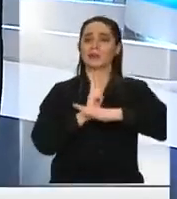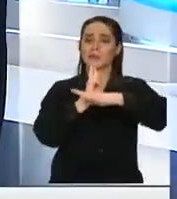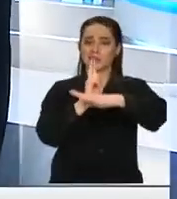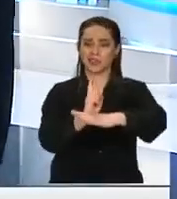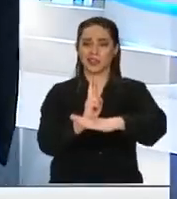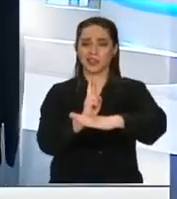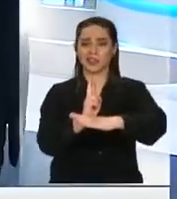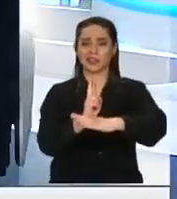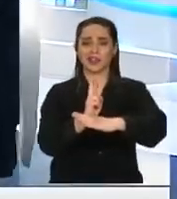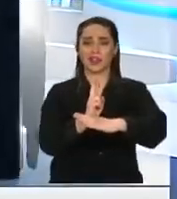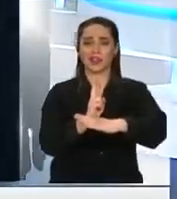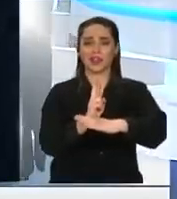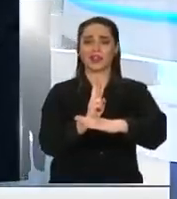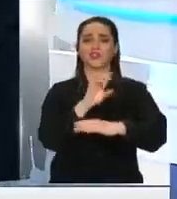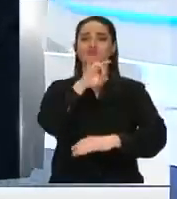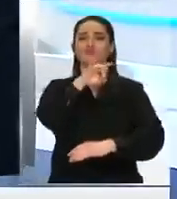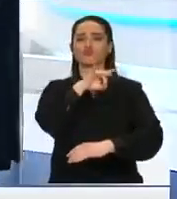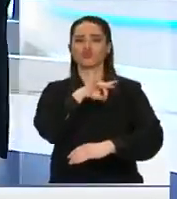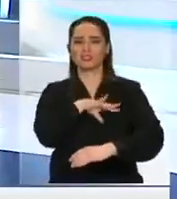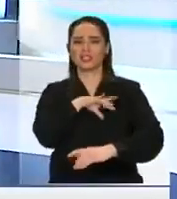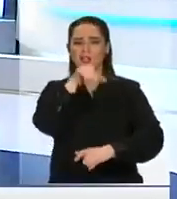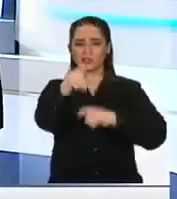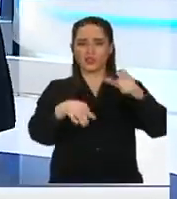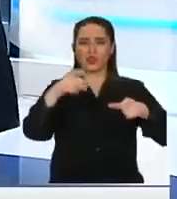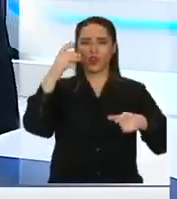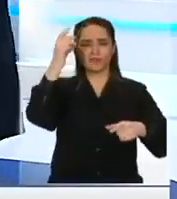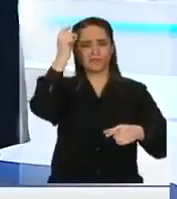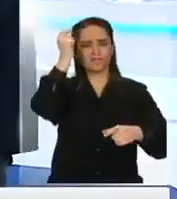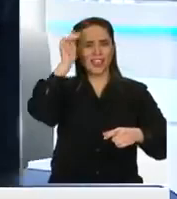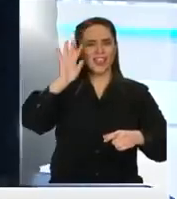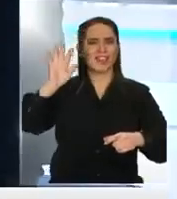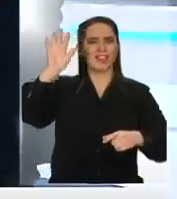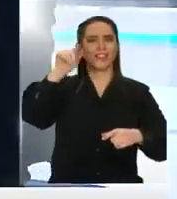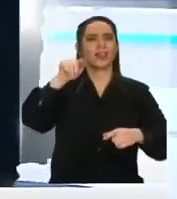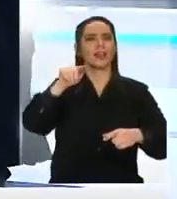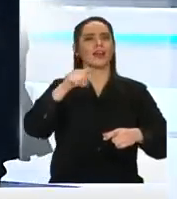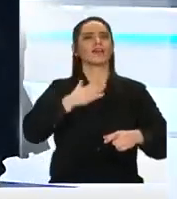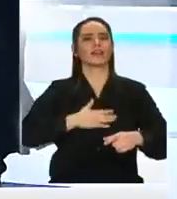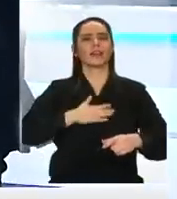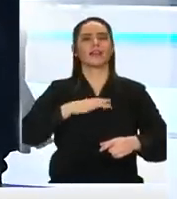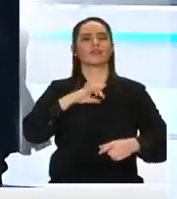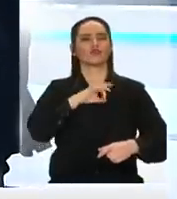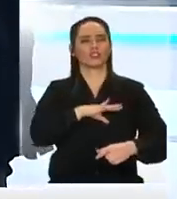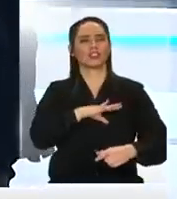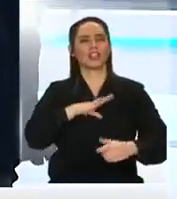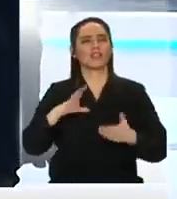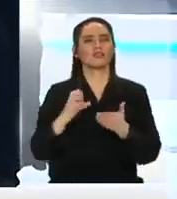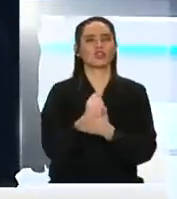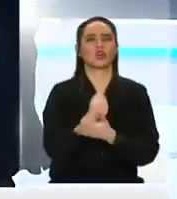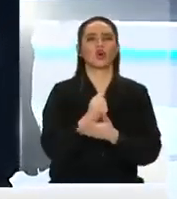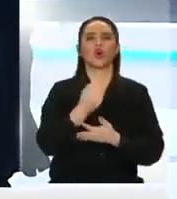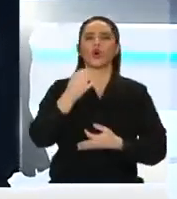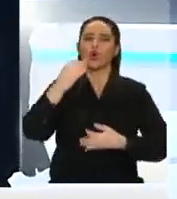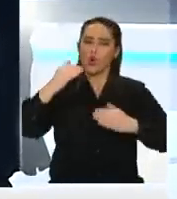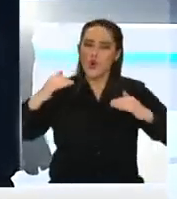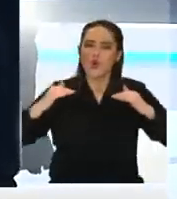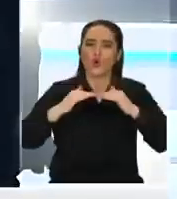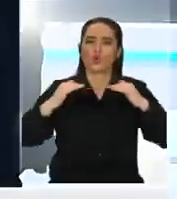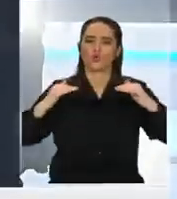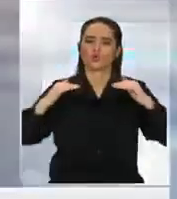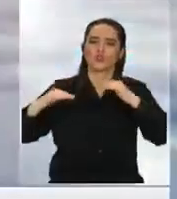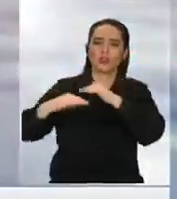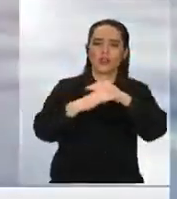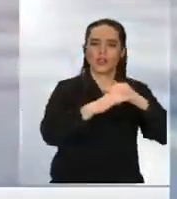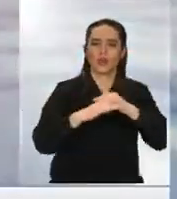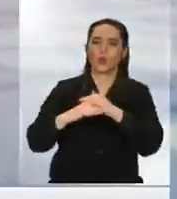los ideales de un Chile que quiere ser más justo, un Chile que quiere ser más digno e igualitario y no podría haber